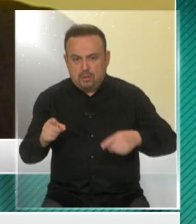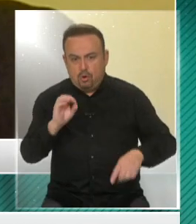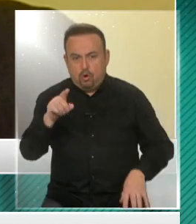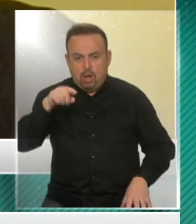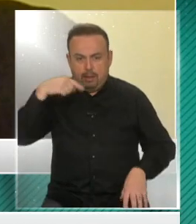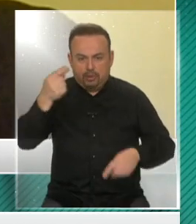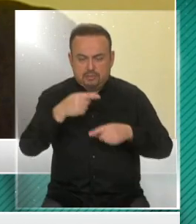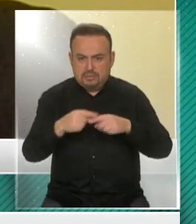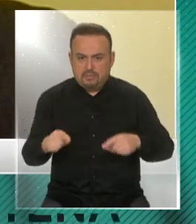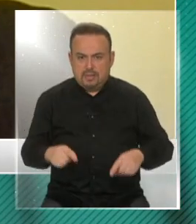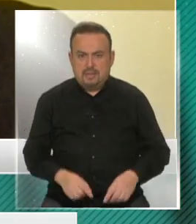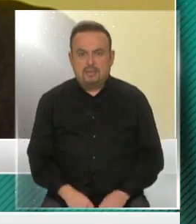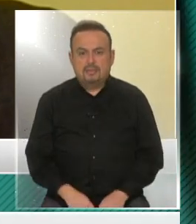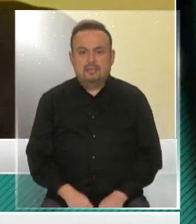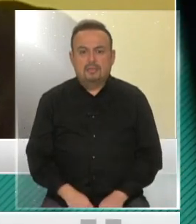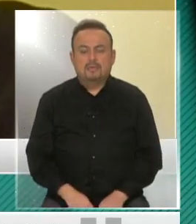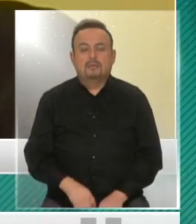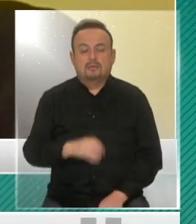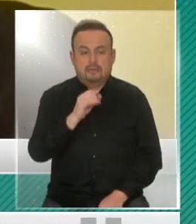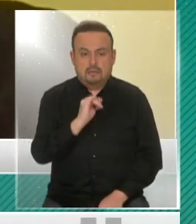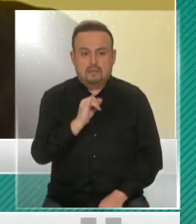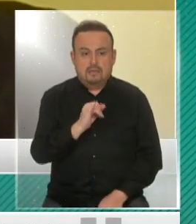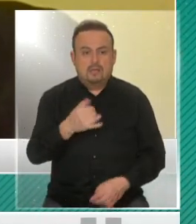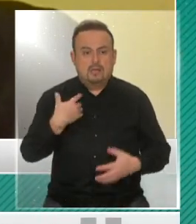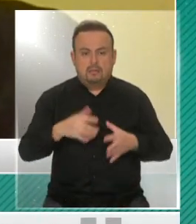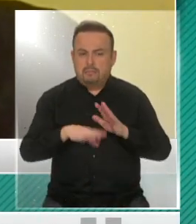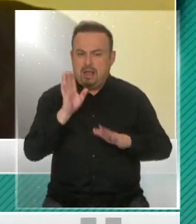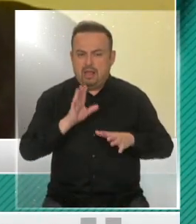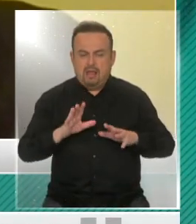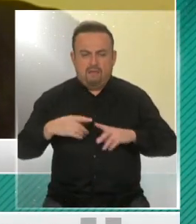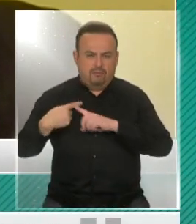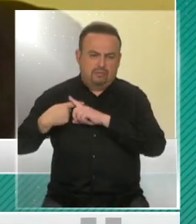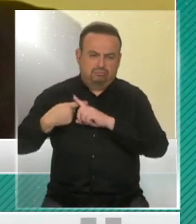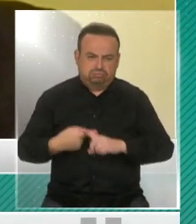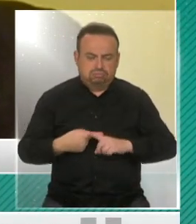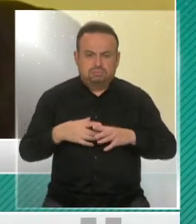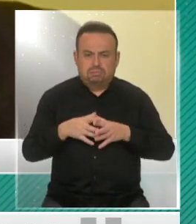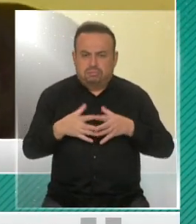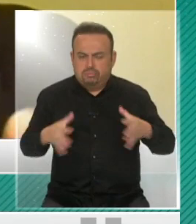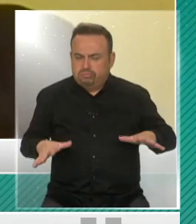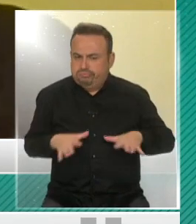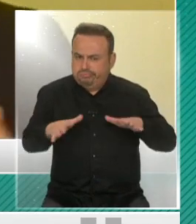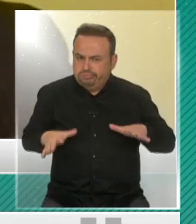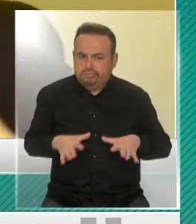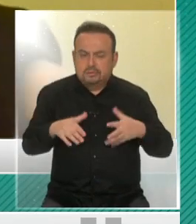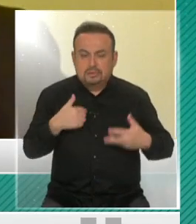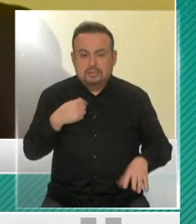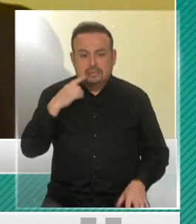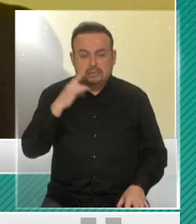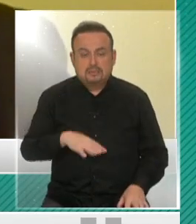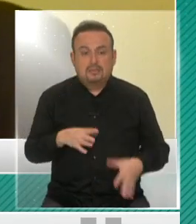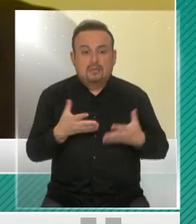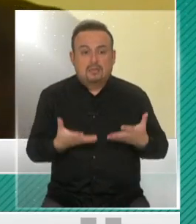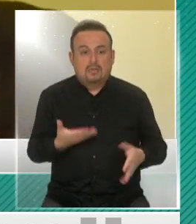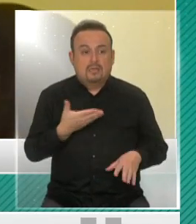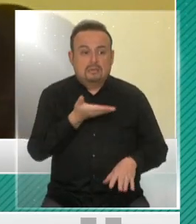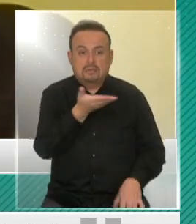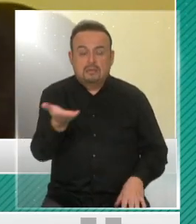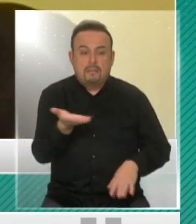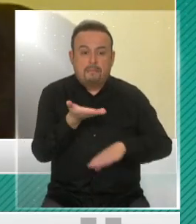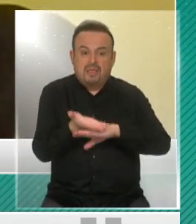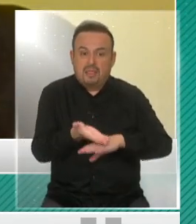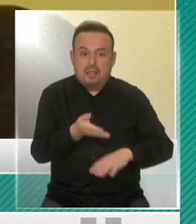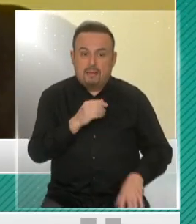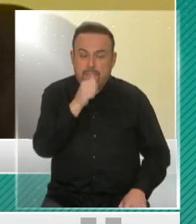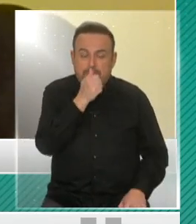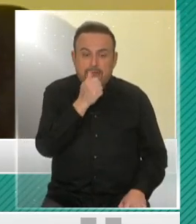comienzos de la próxima. Así es, estamos haciendo los máximos esfuerzos. Yo sé que en este momento es muy difícil pedirle paciencia a la gente,